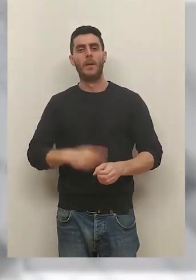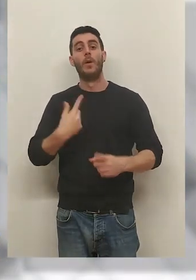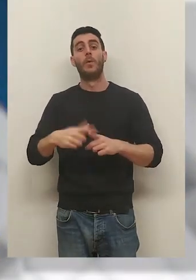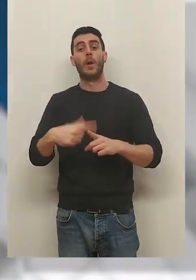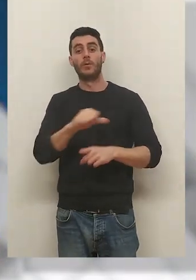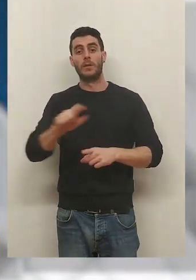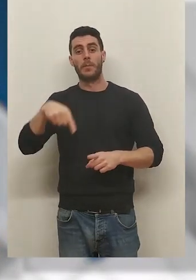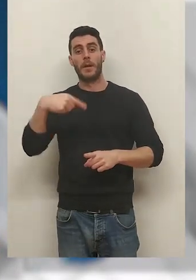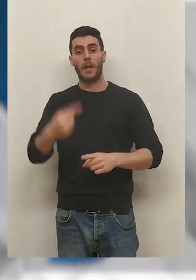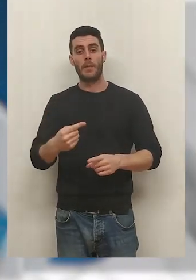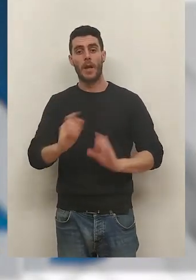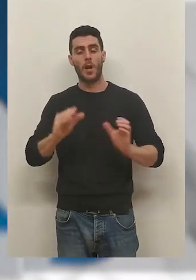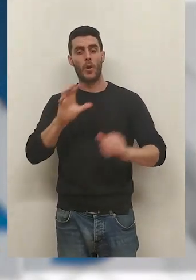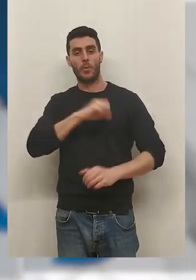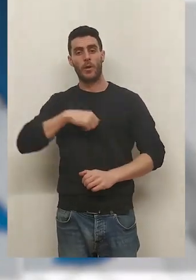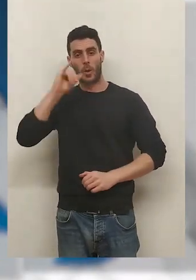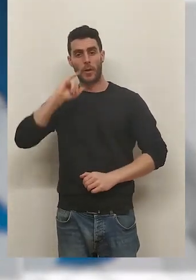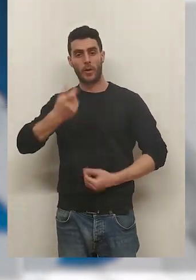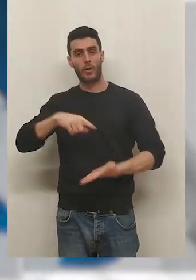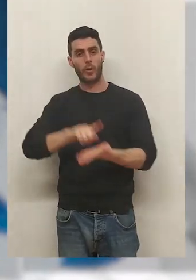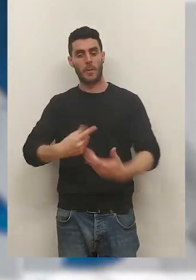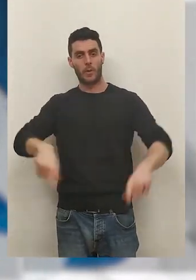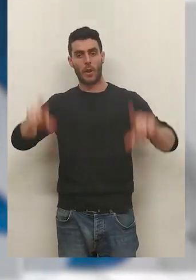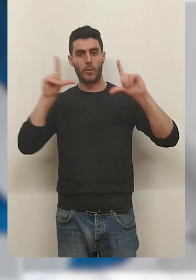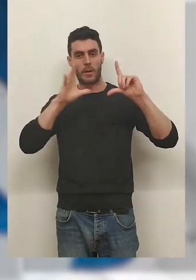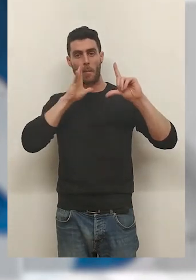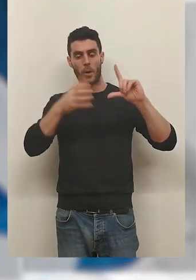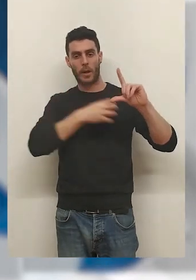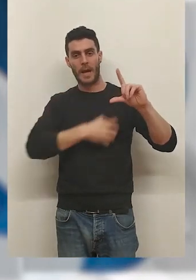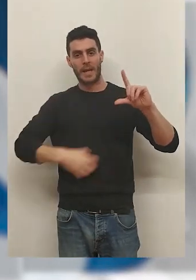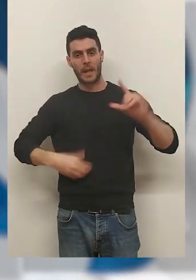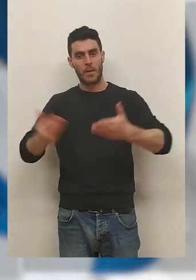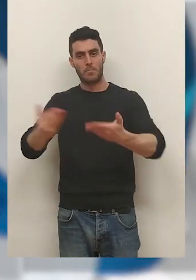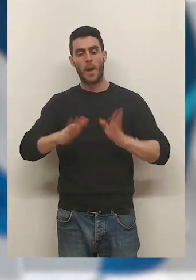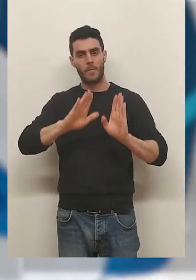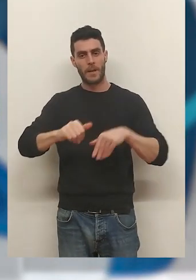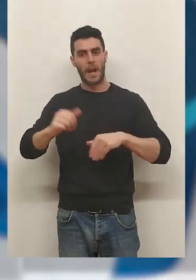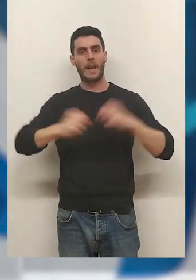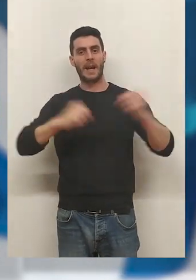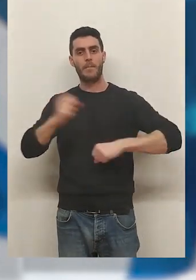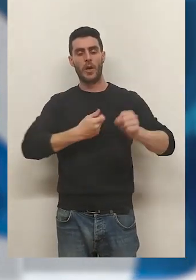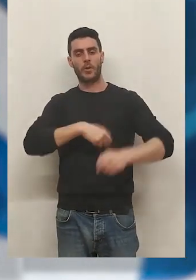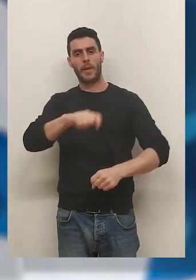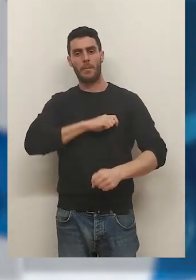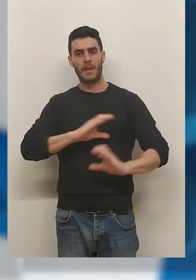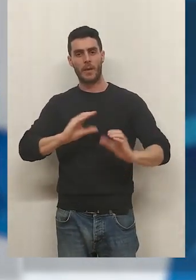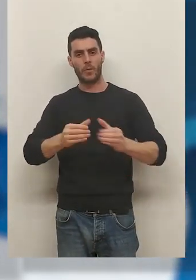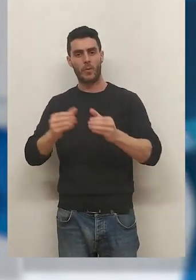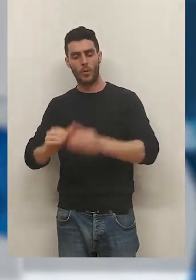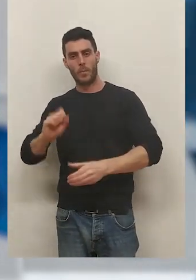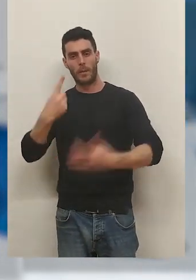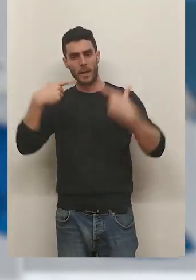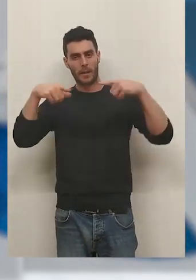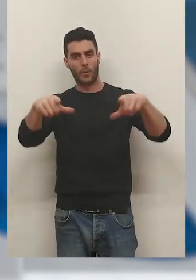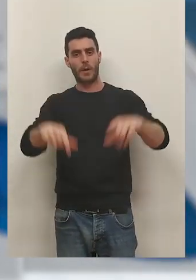que la semana que viene nuestra comunidad volverá a ser protagonista ya que Arnedo acogerá la final del Campeonato de España de Clubes en